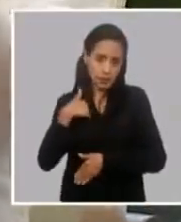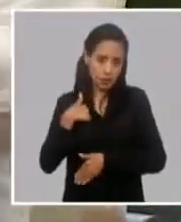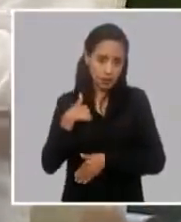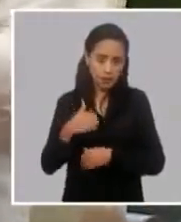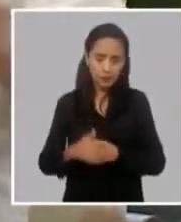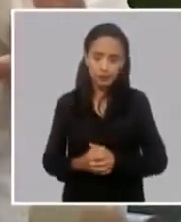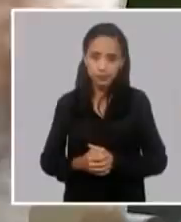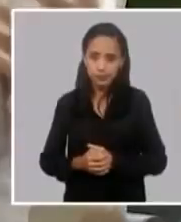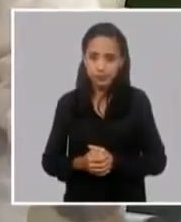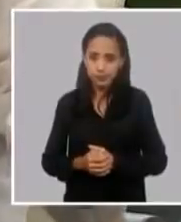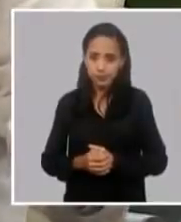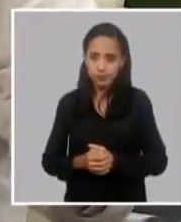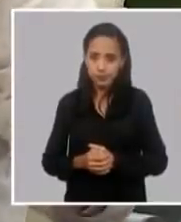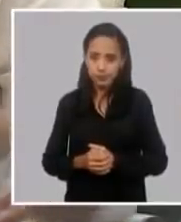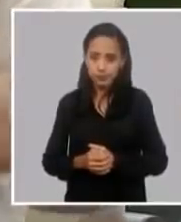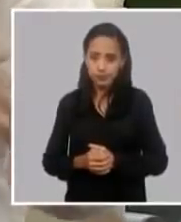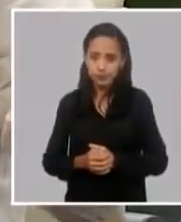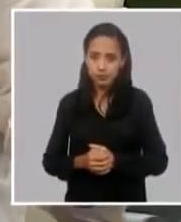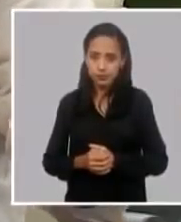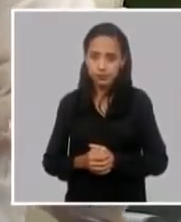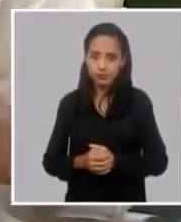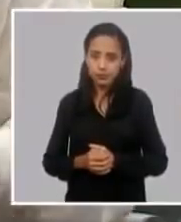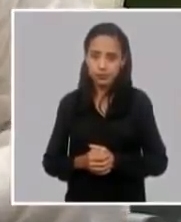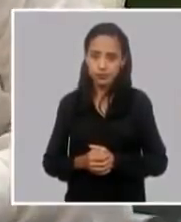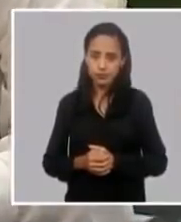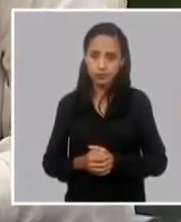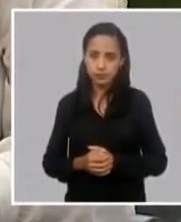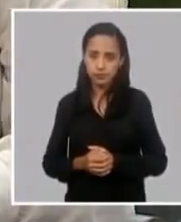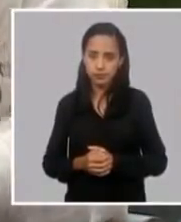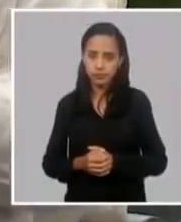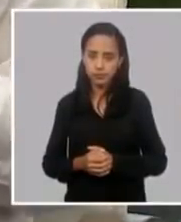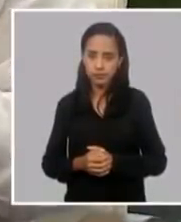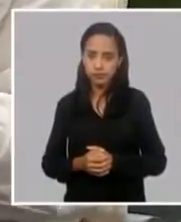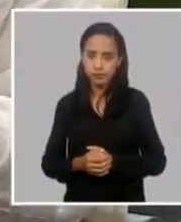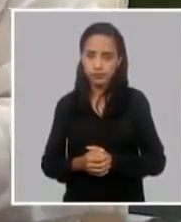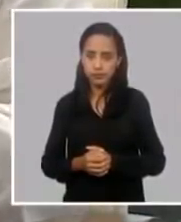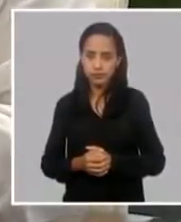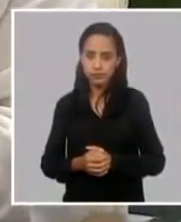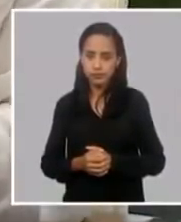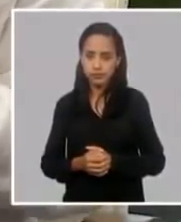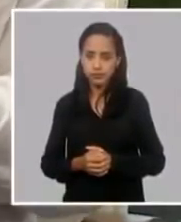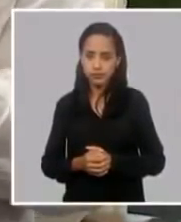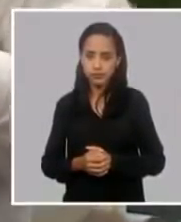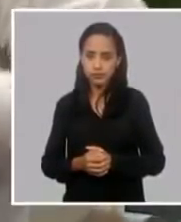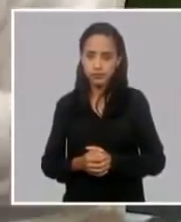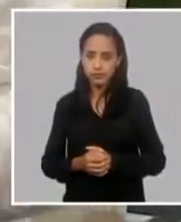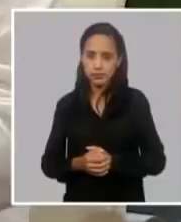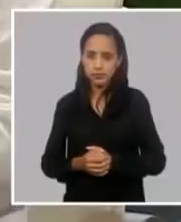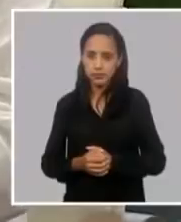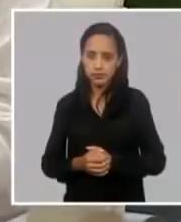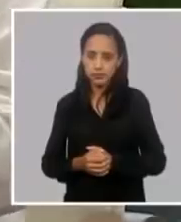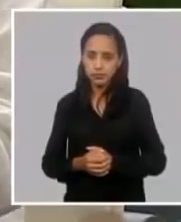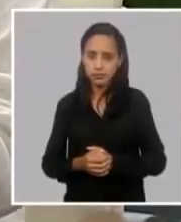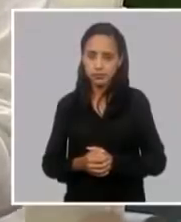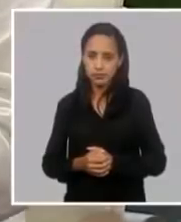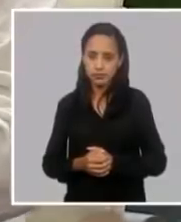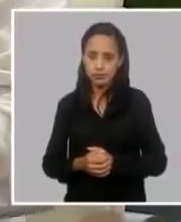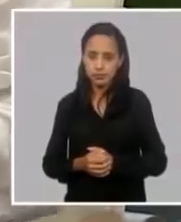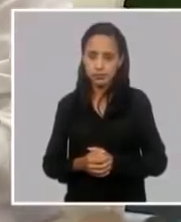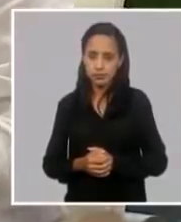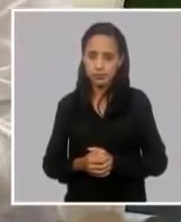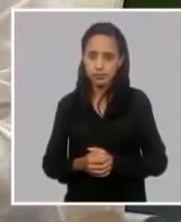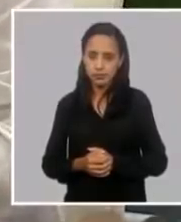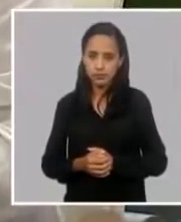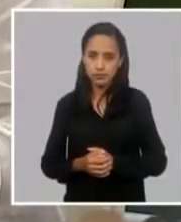forma de propiedad la que distingue la manera de la gestión o la forma de gestión entonces aquí va a ya se va a introducir en la práctica